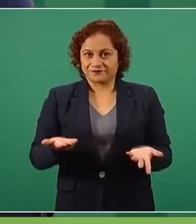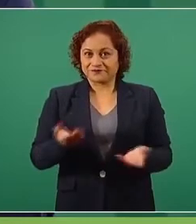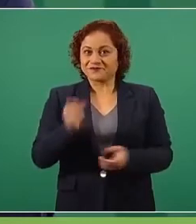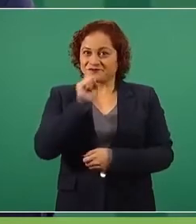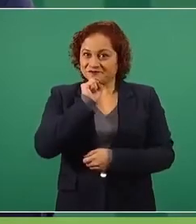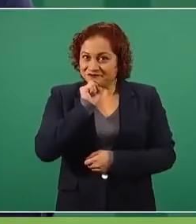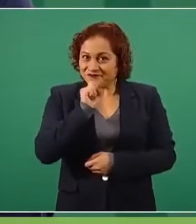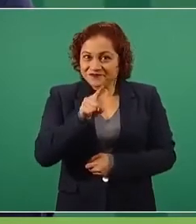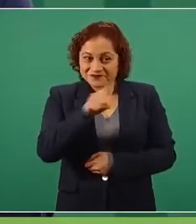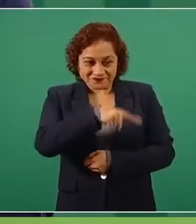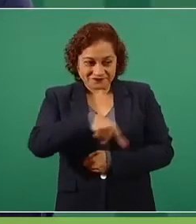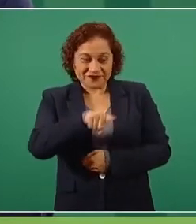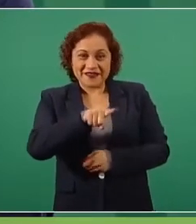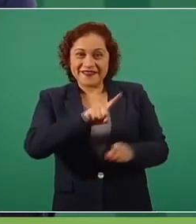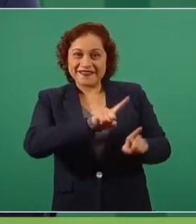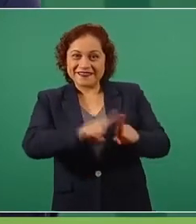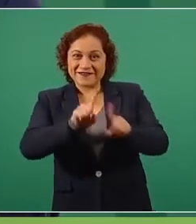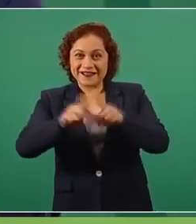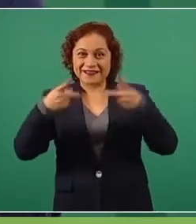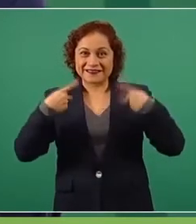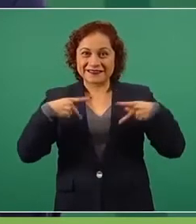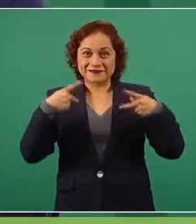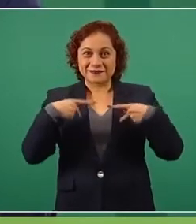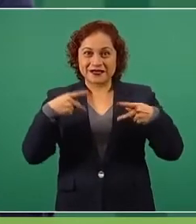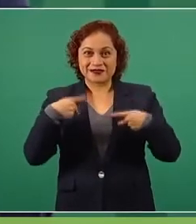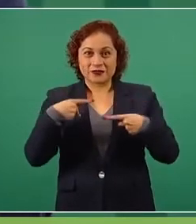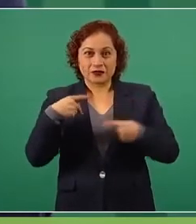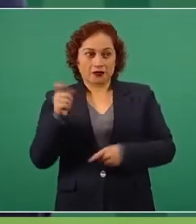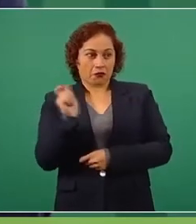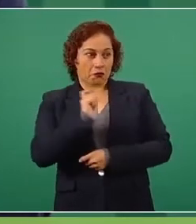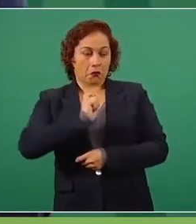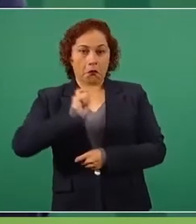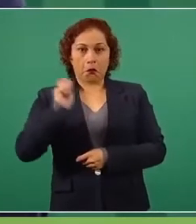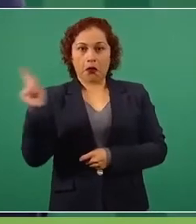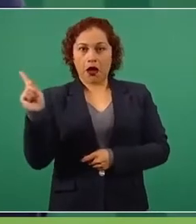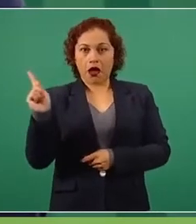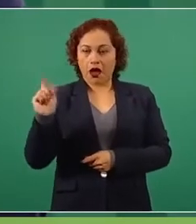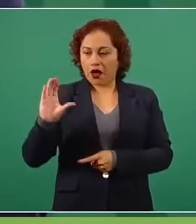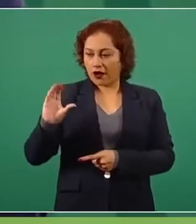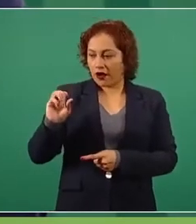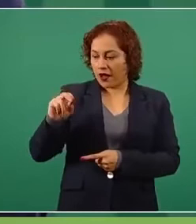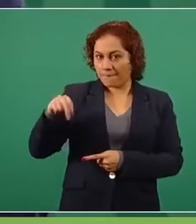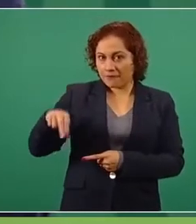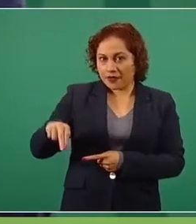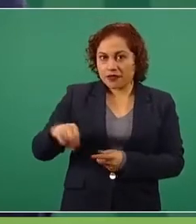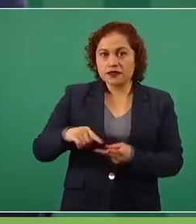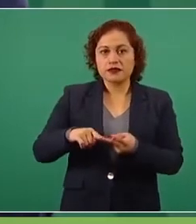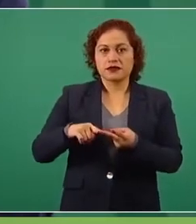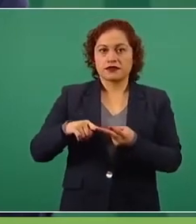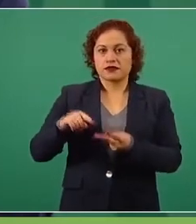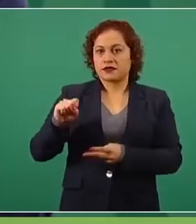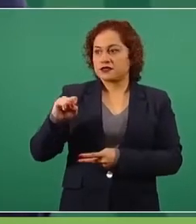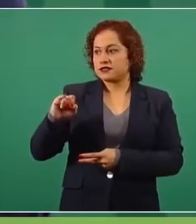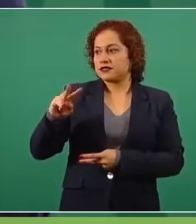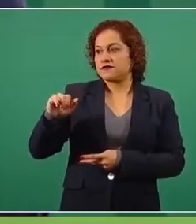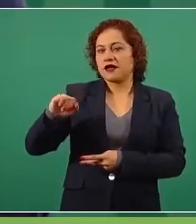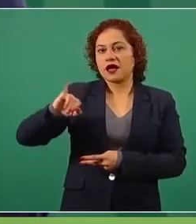los intelectuales, Aguilar Camín, Silva Gerson,